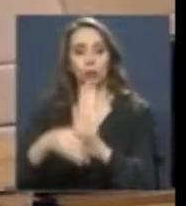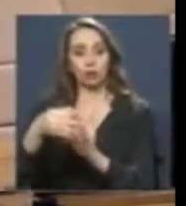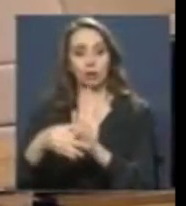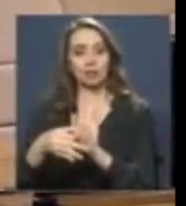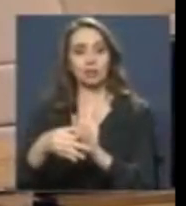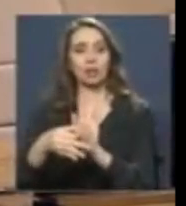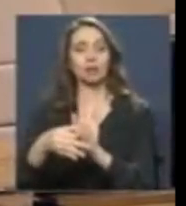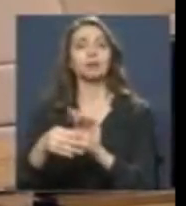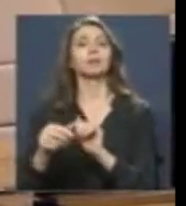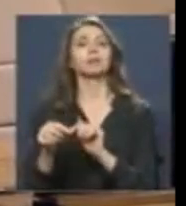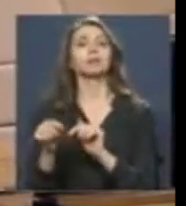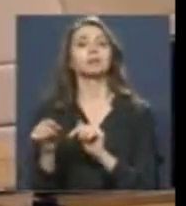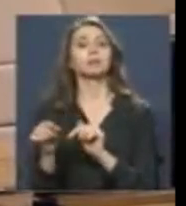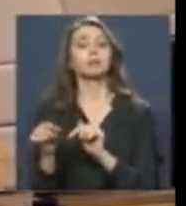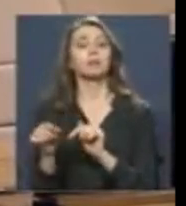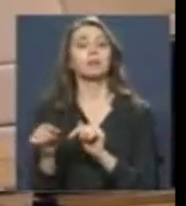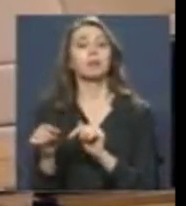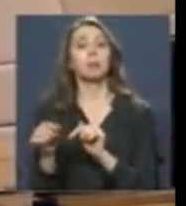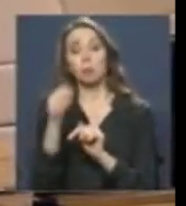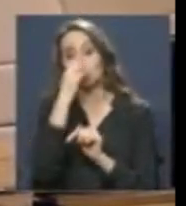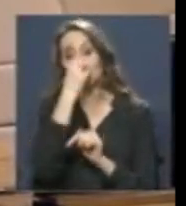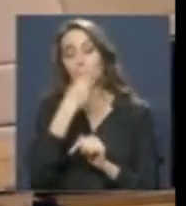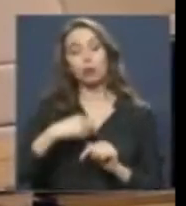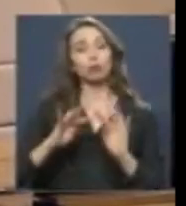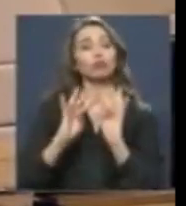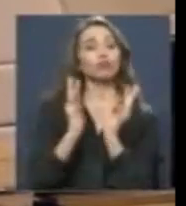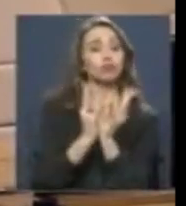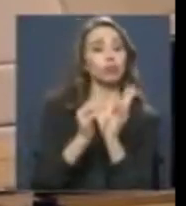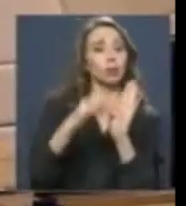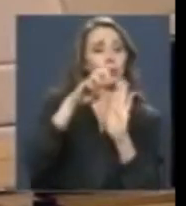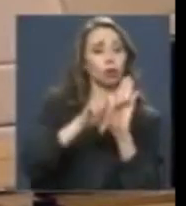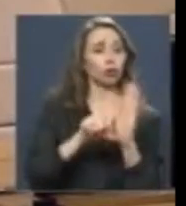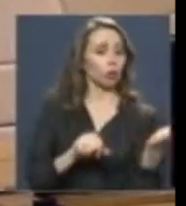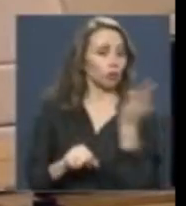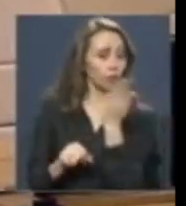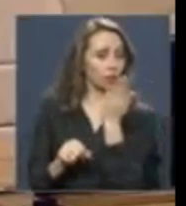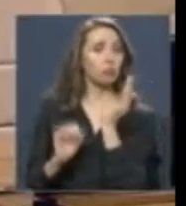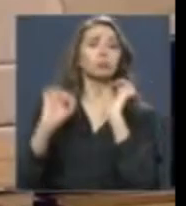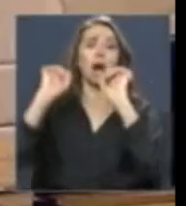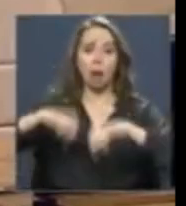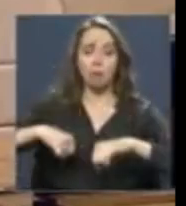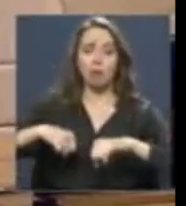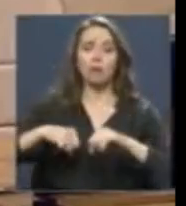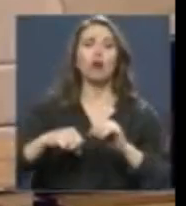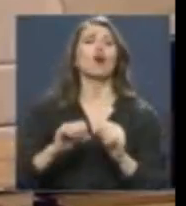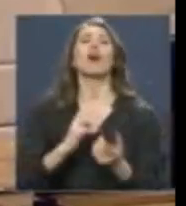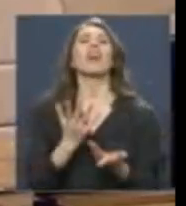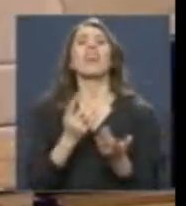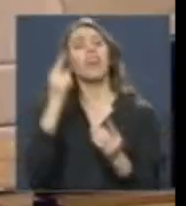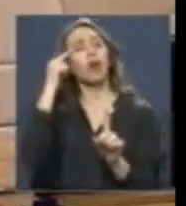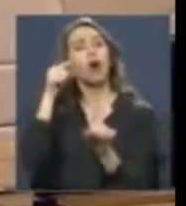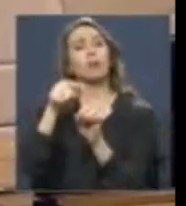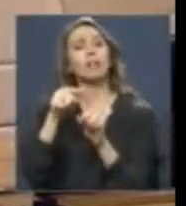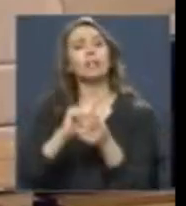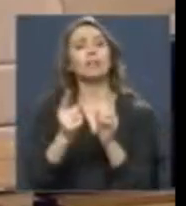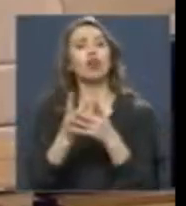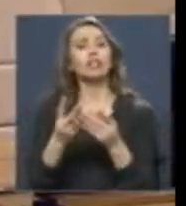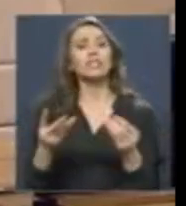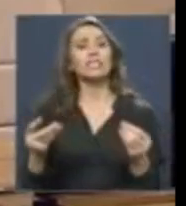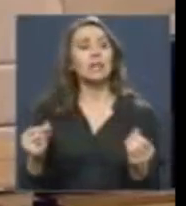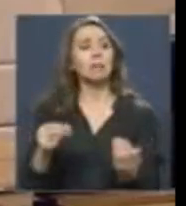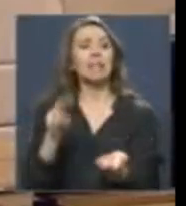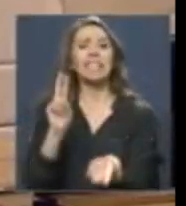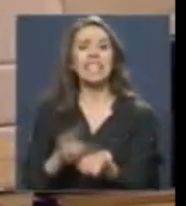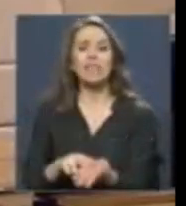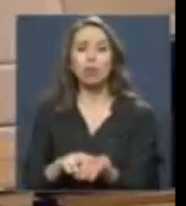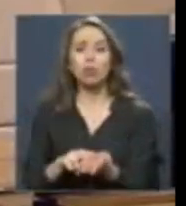Justicia, hemos aprobado este proyecto de simplificación tributaria, que para el